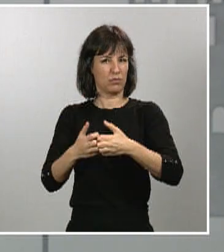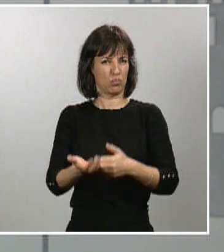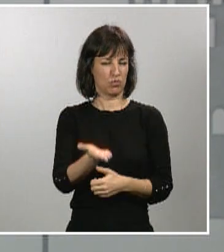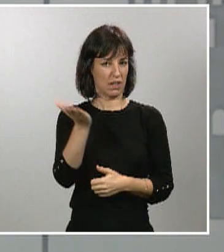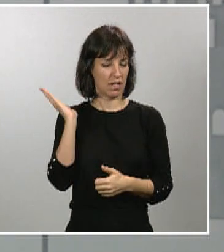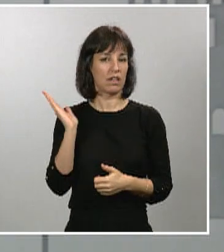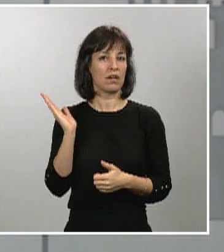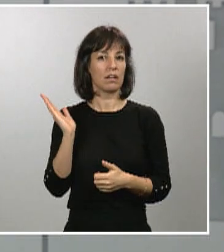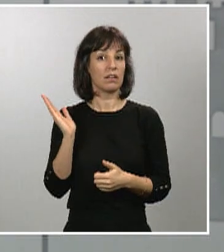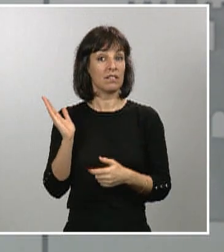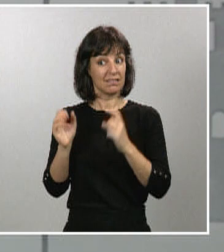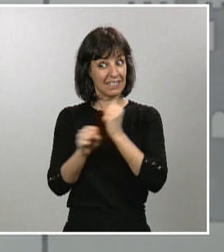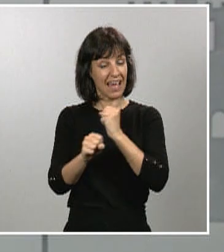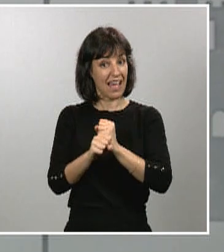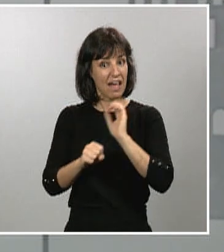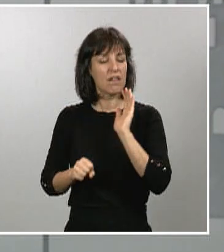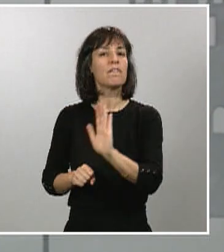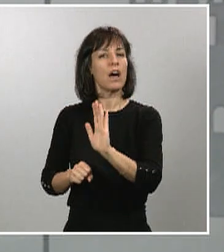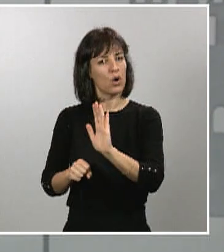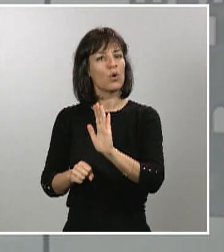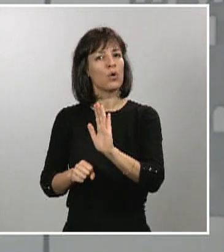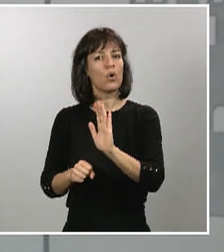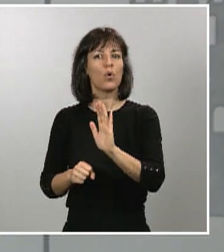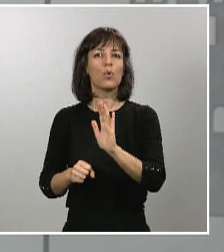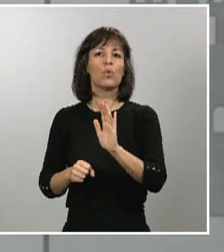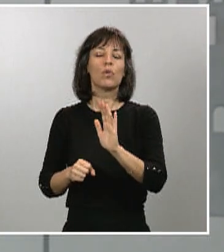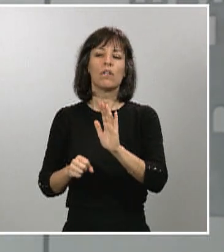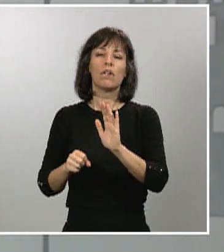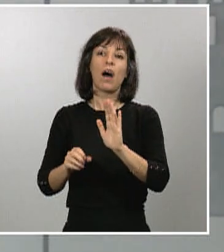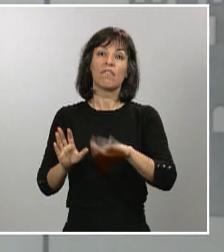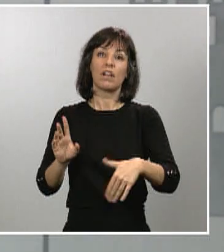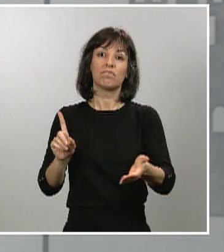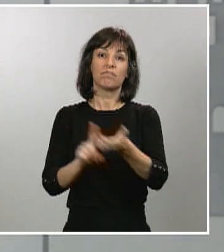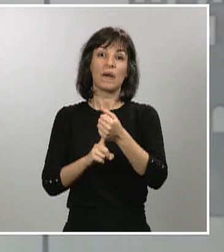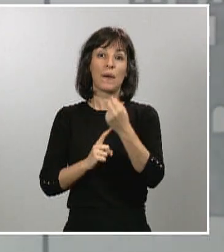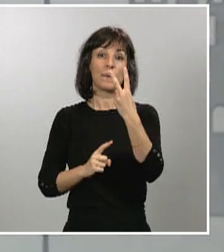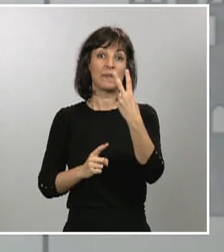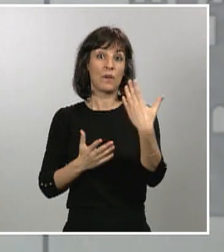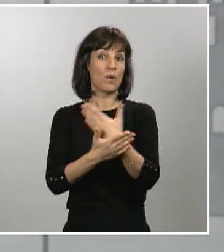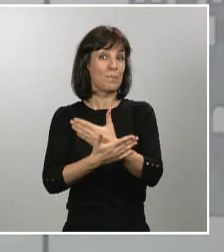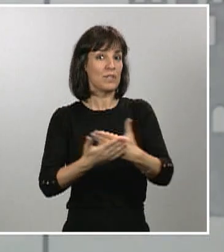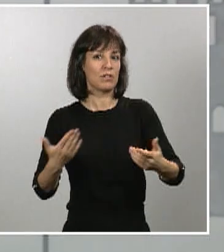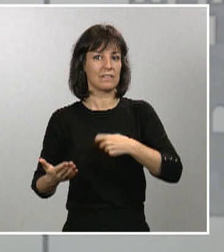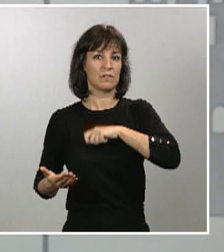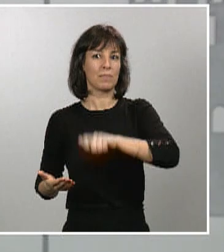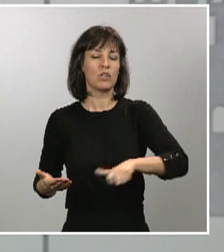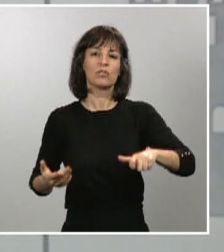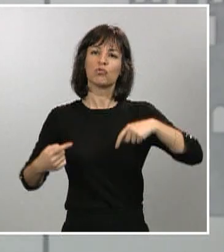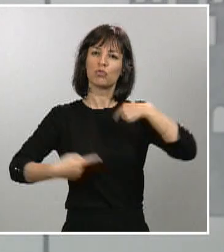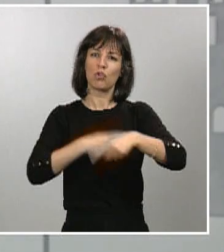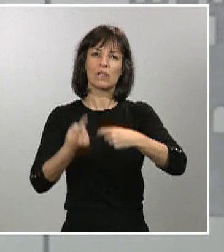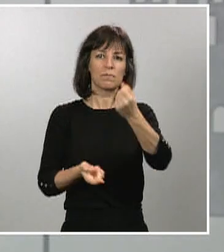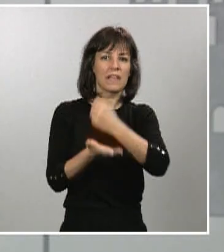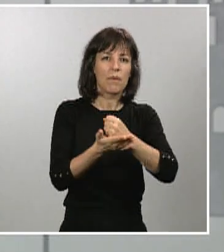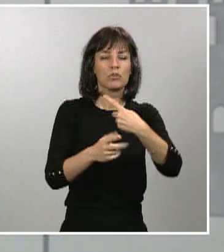su labor, provoca o consigue que 25 millones de españoles tengan cada día los medicamentos que necesitan para